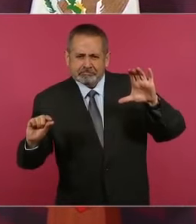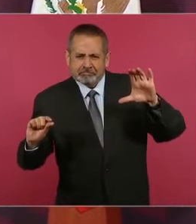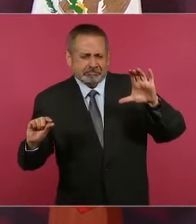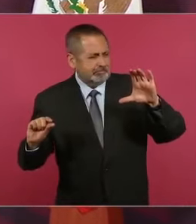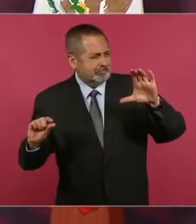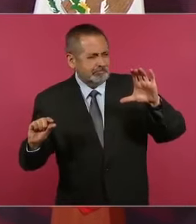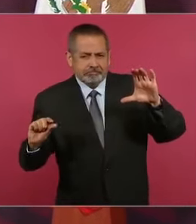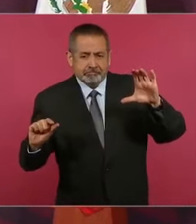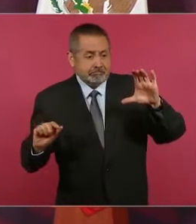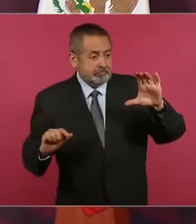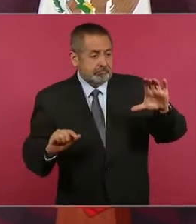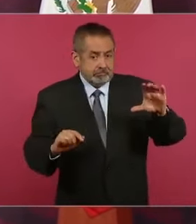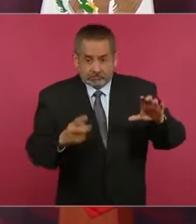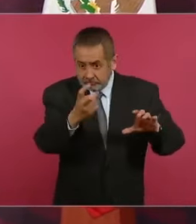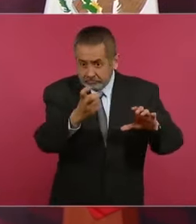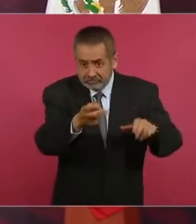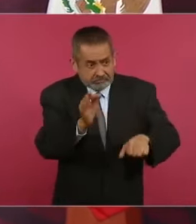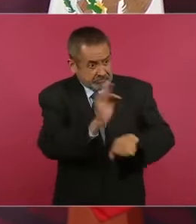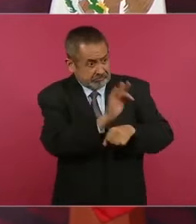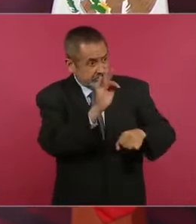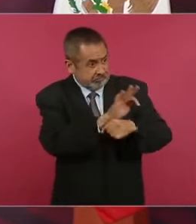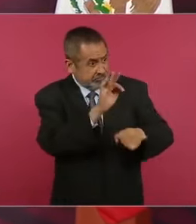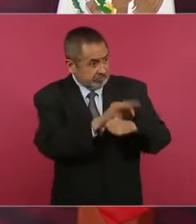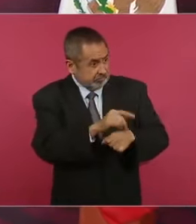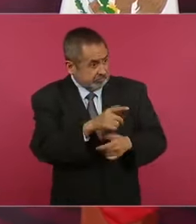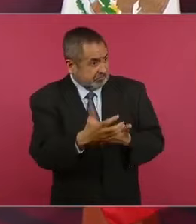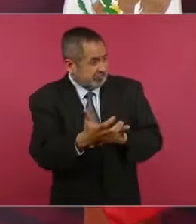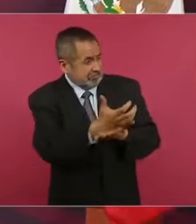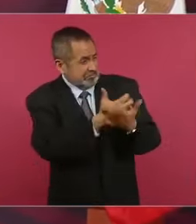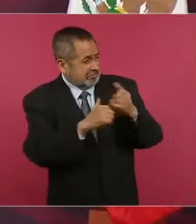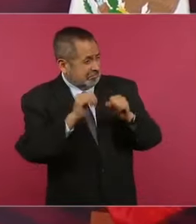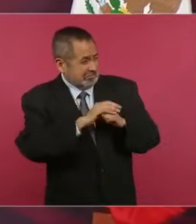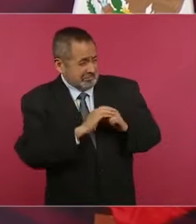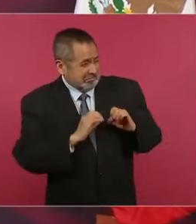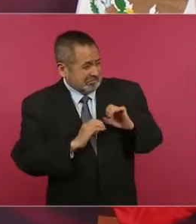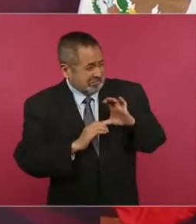¿Eso es lo que están defendiendo? Es una vergüenza.